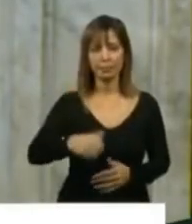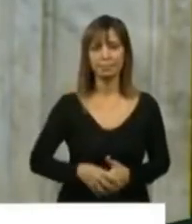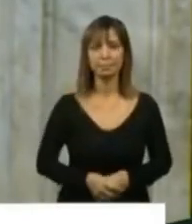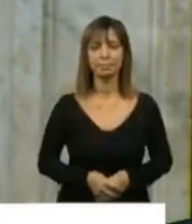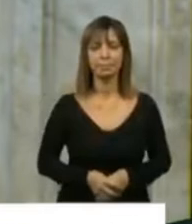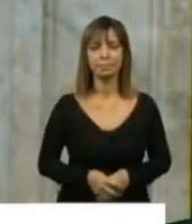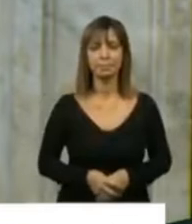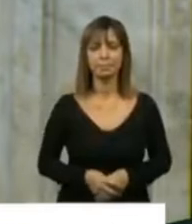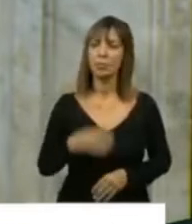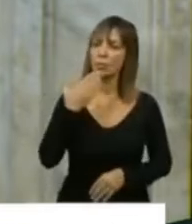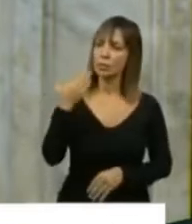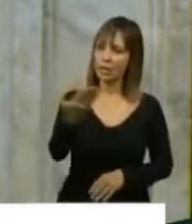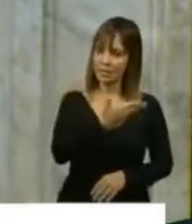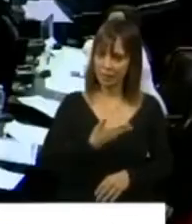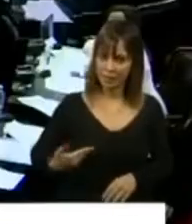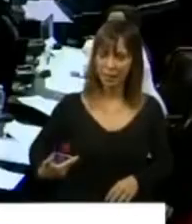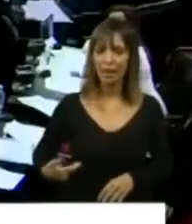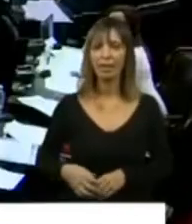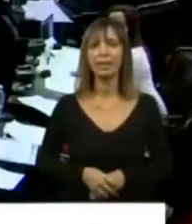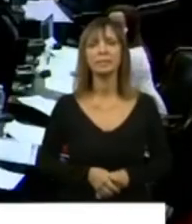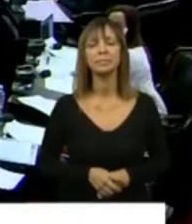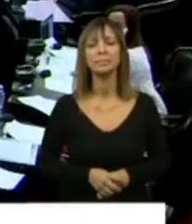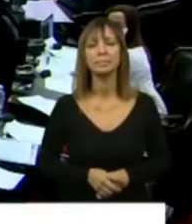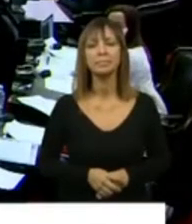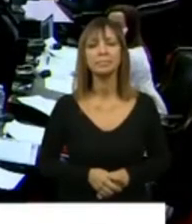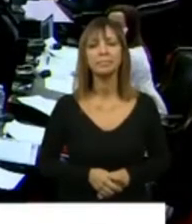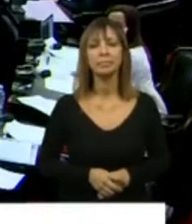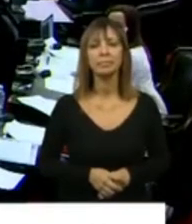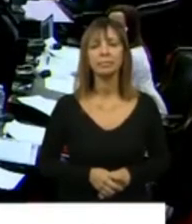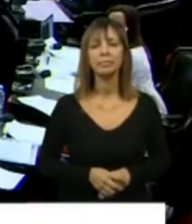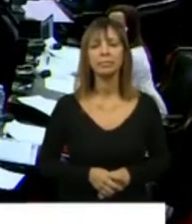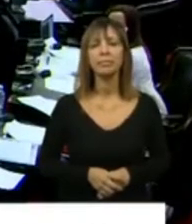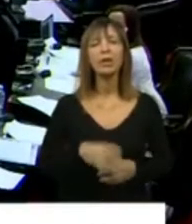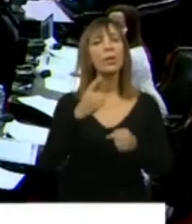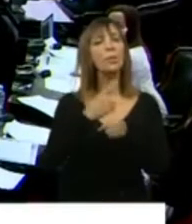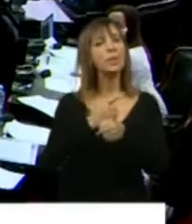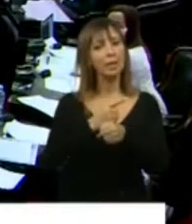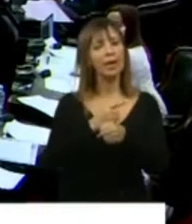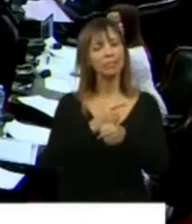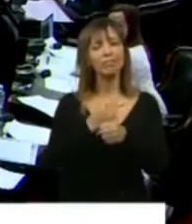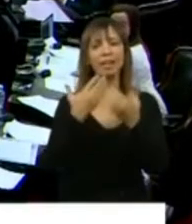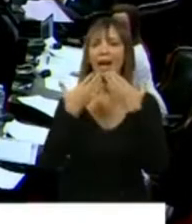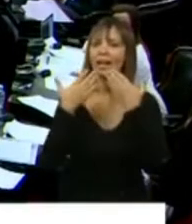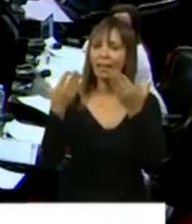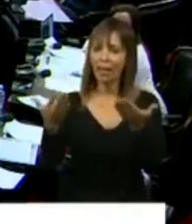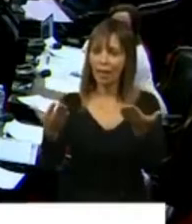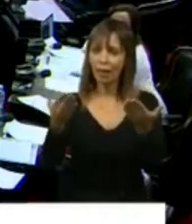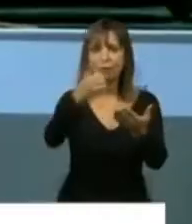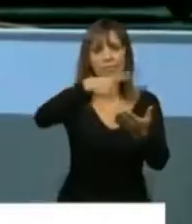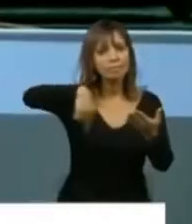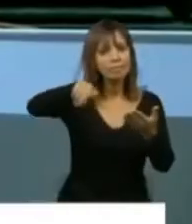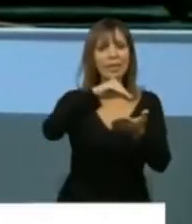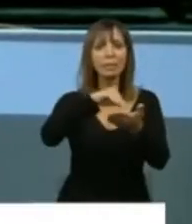Gracias, señor Presidente. En principio, agradecer a los diputados, a las